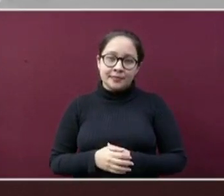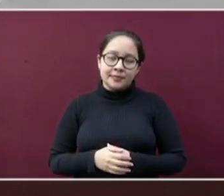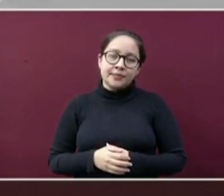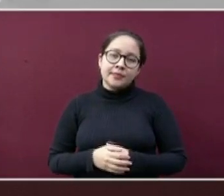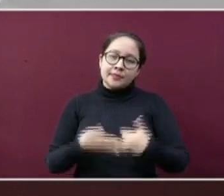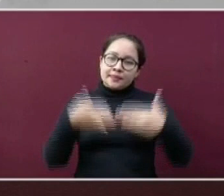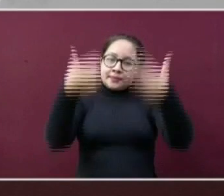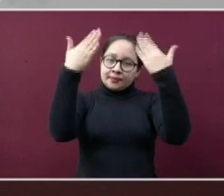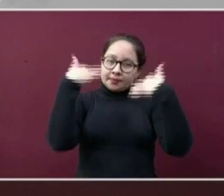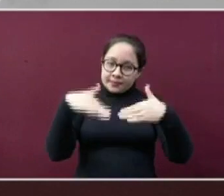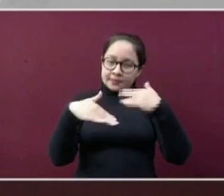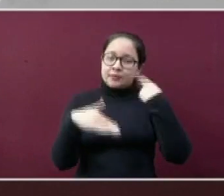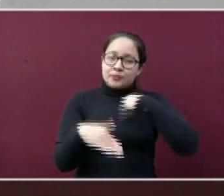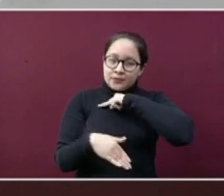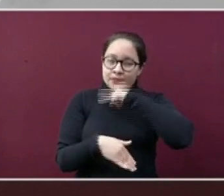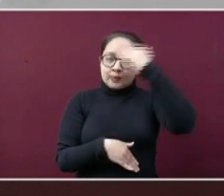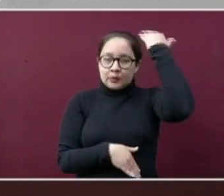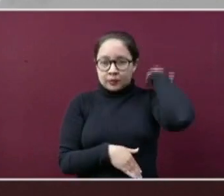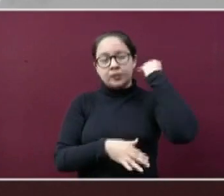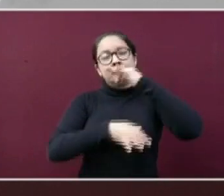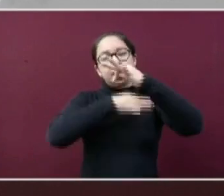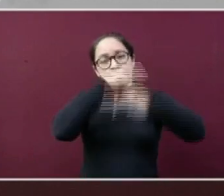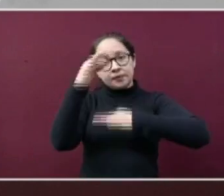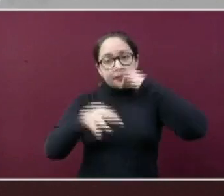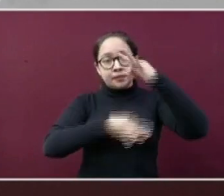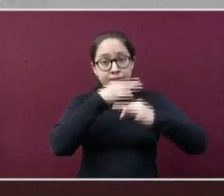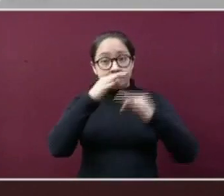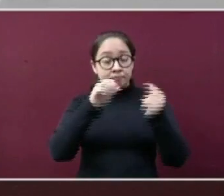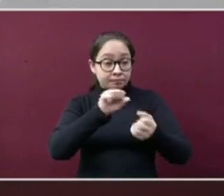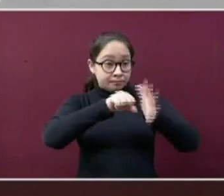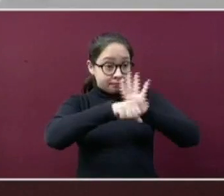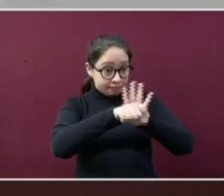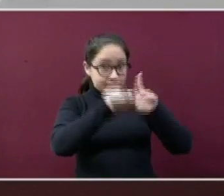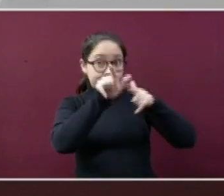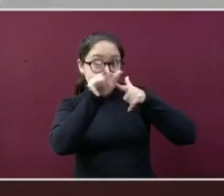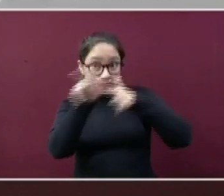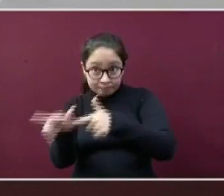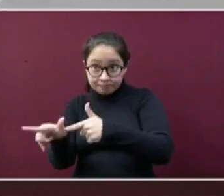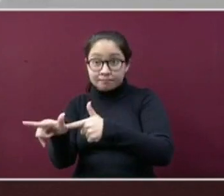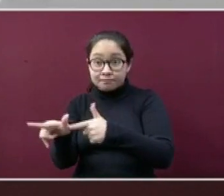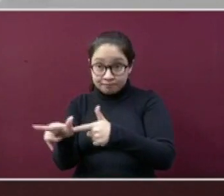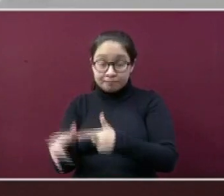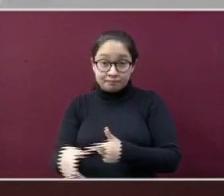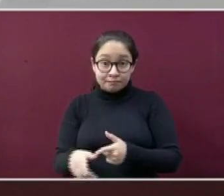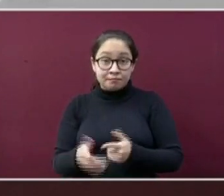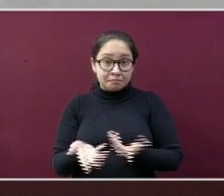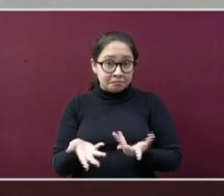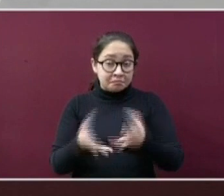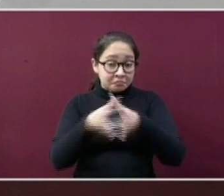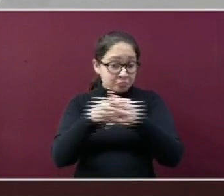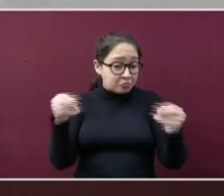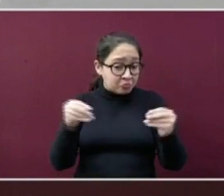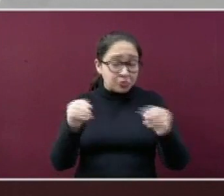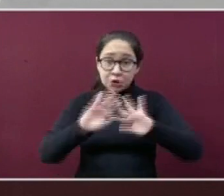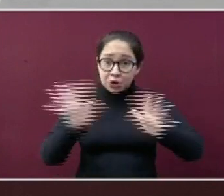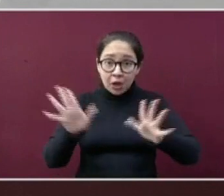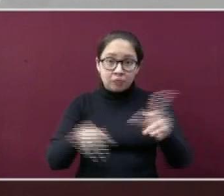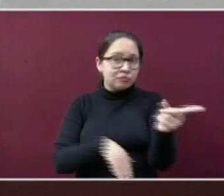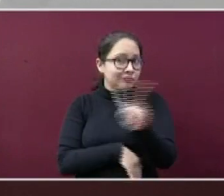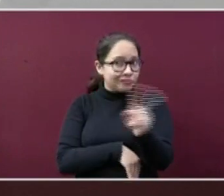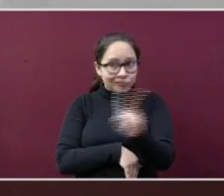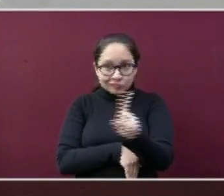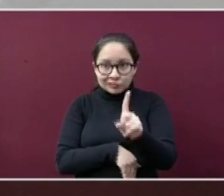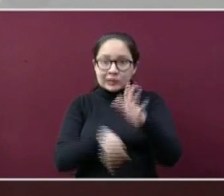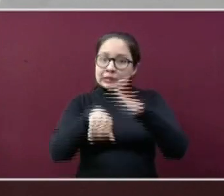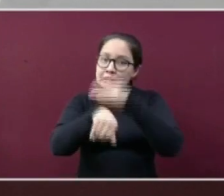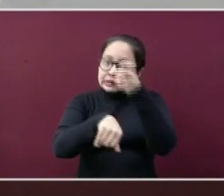hemos estado insistiendo en que la transmisión continúa. El coronavirus SARS-CoV-2 no se ha eliminado. Por